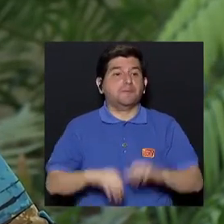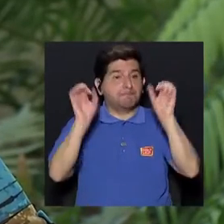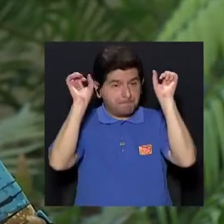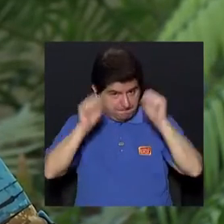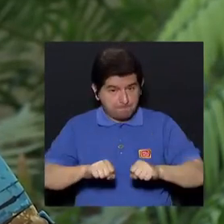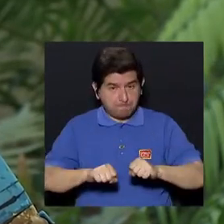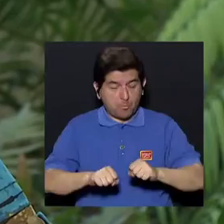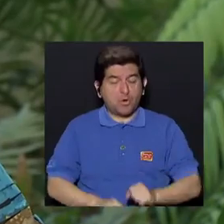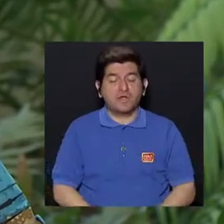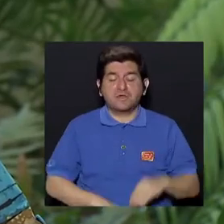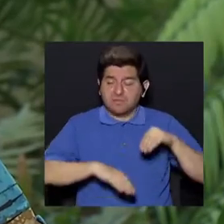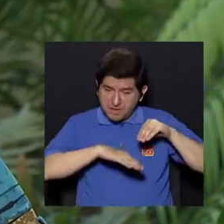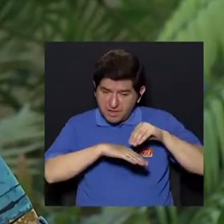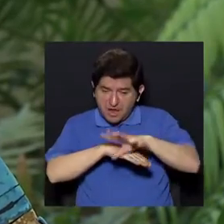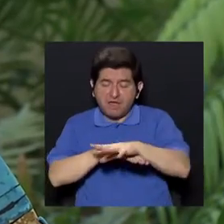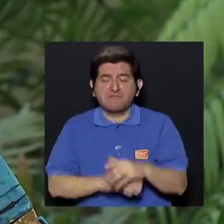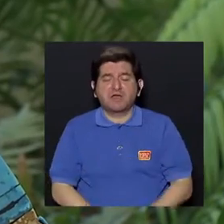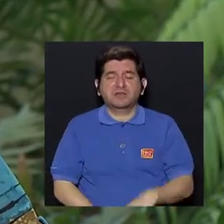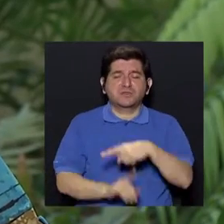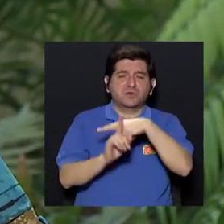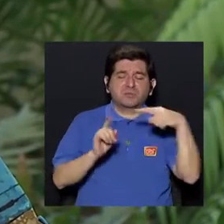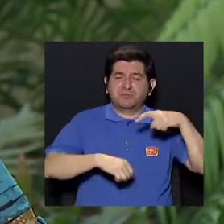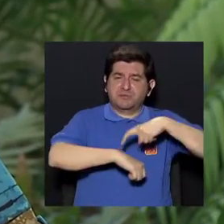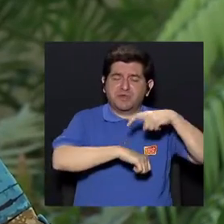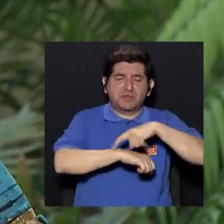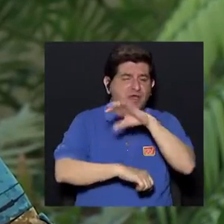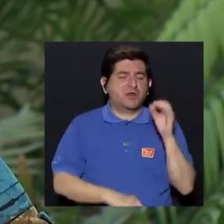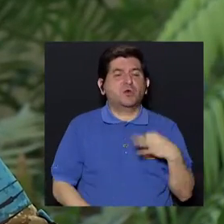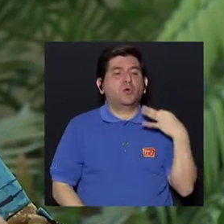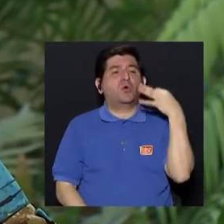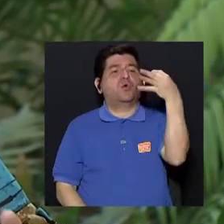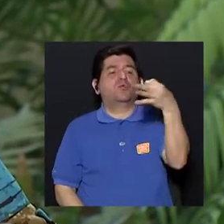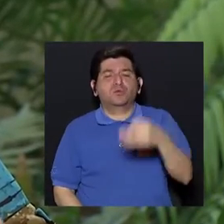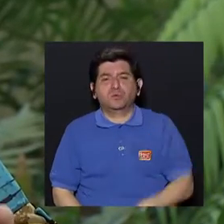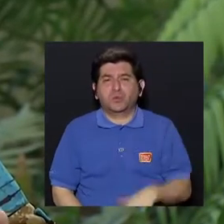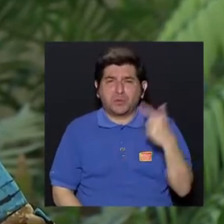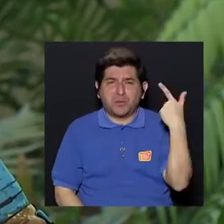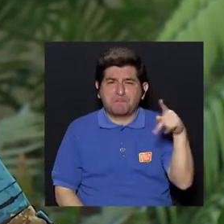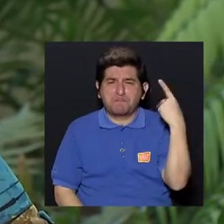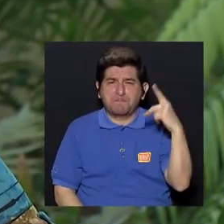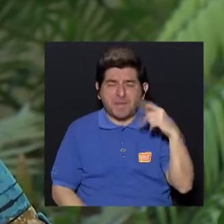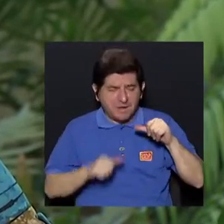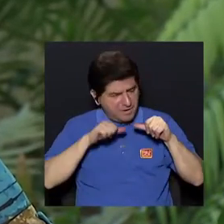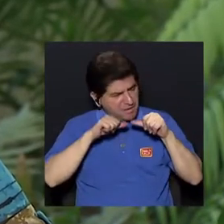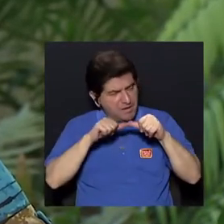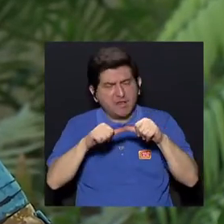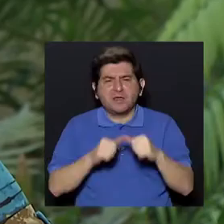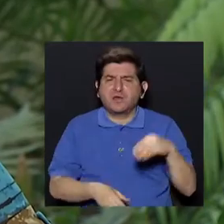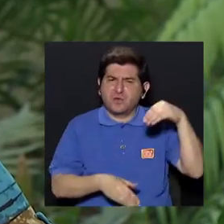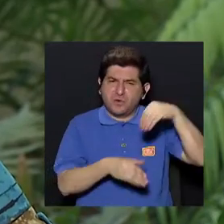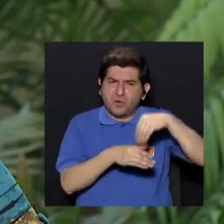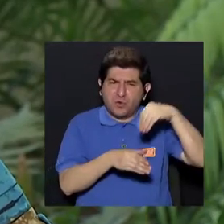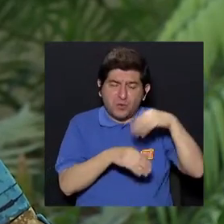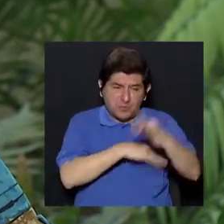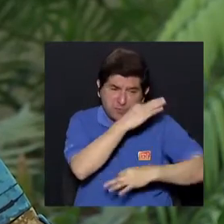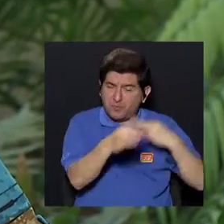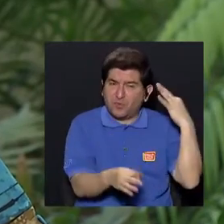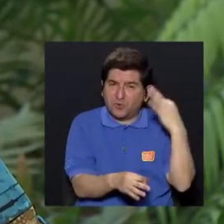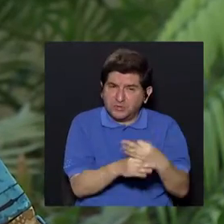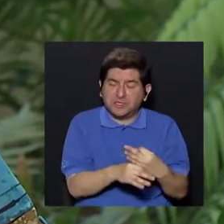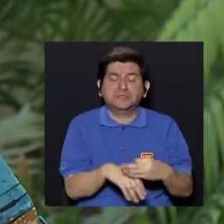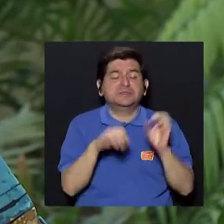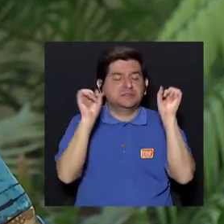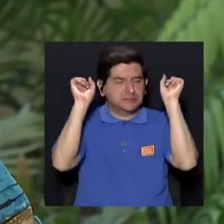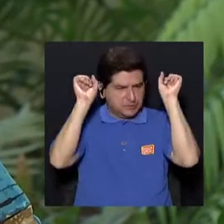puede causar efectos a mediano y largo plazo, ¿verdad? De estar expuesto continuamente a un componente de este tipo,